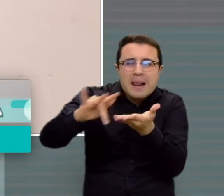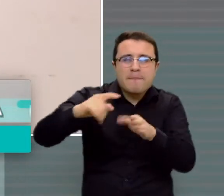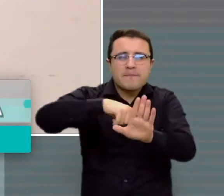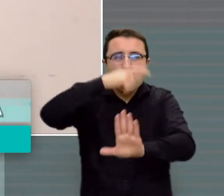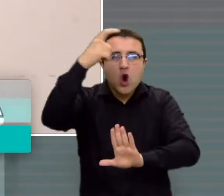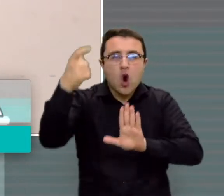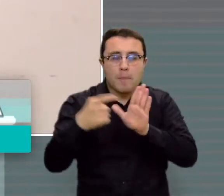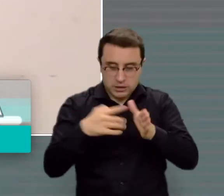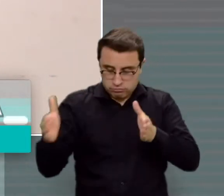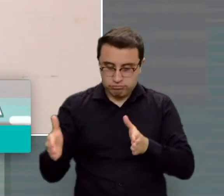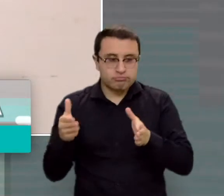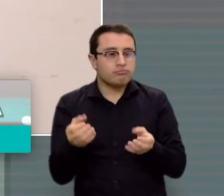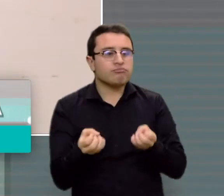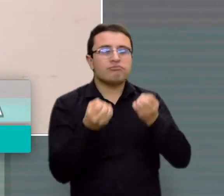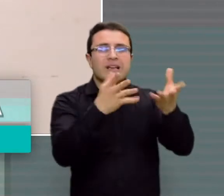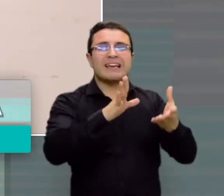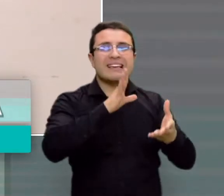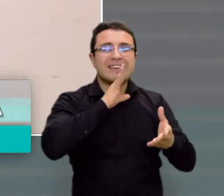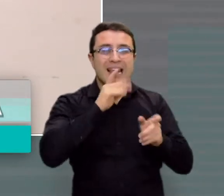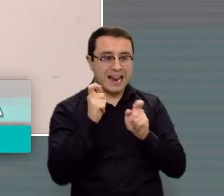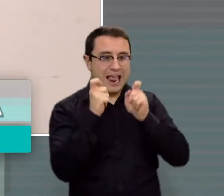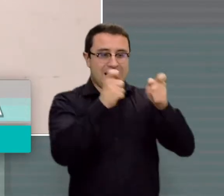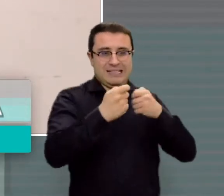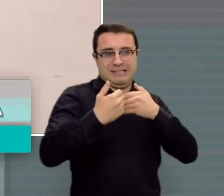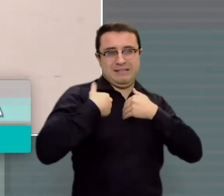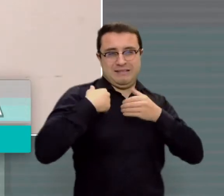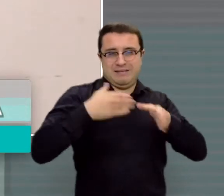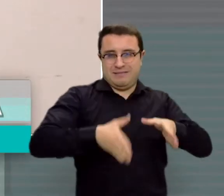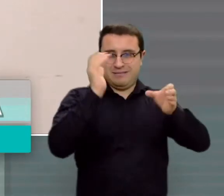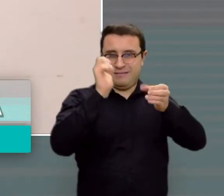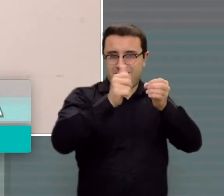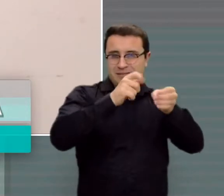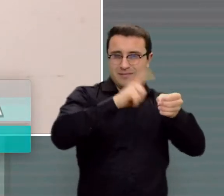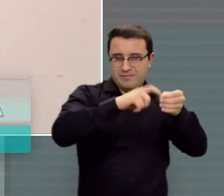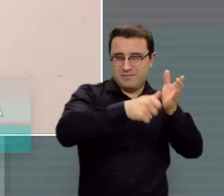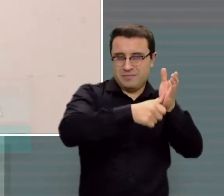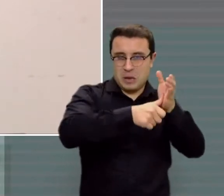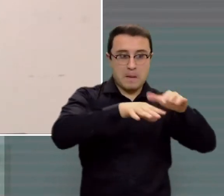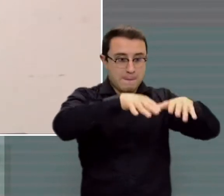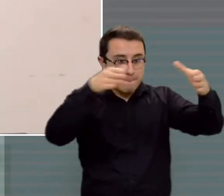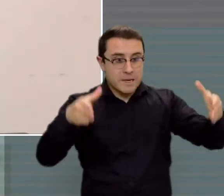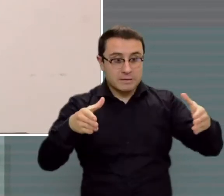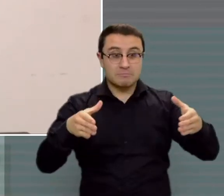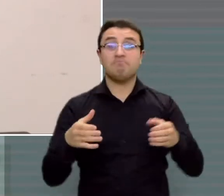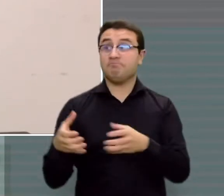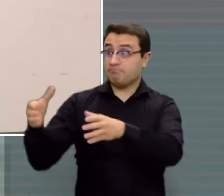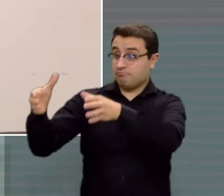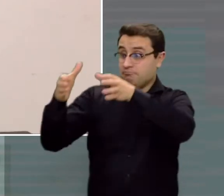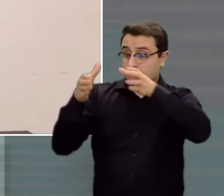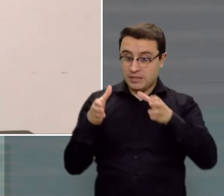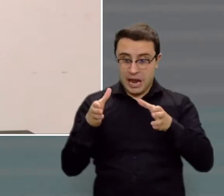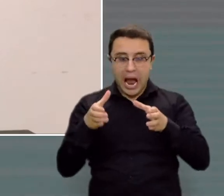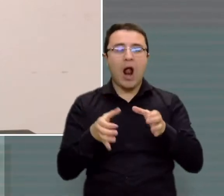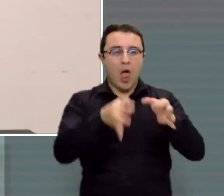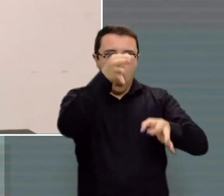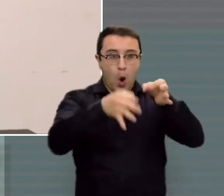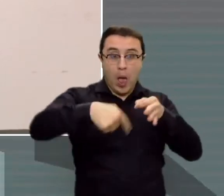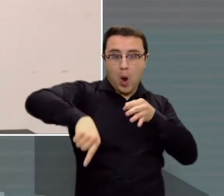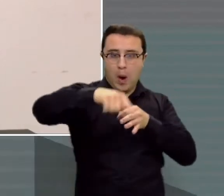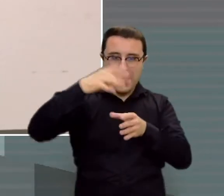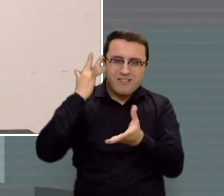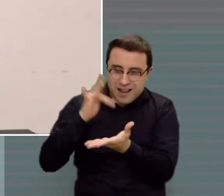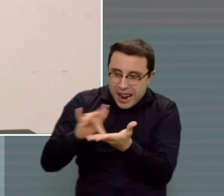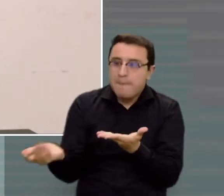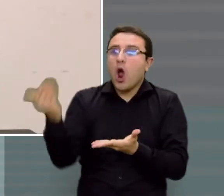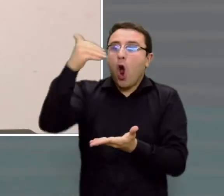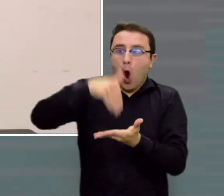al señor delegado de puesto y este a su vez entregárselo, también desinfectado, a los señores jurados de votación. La recomendación que